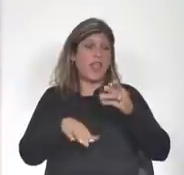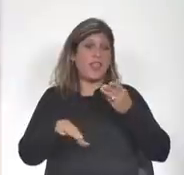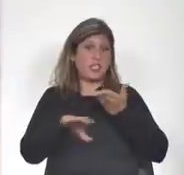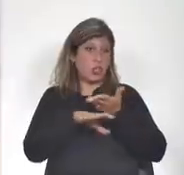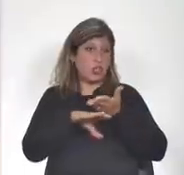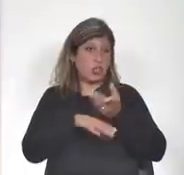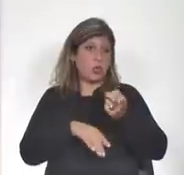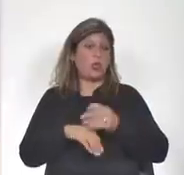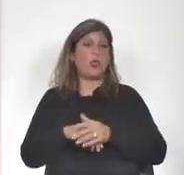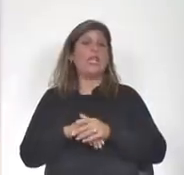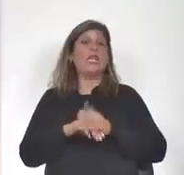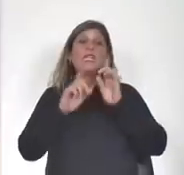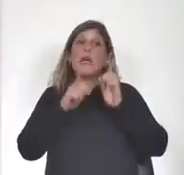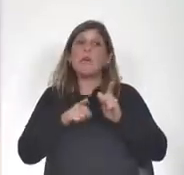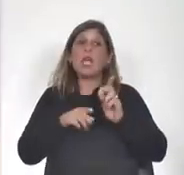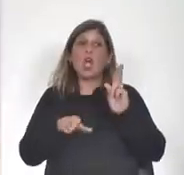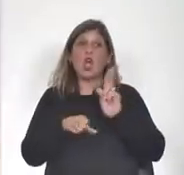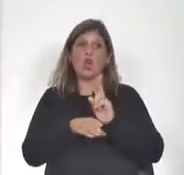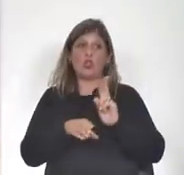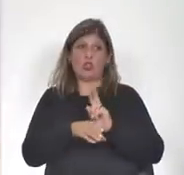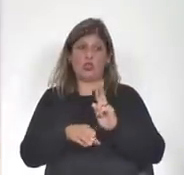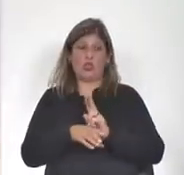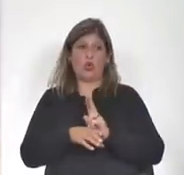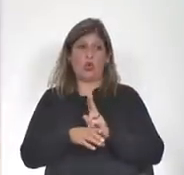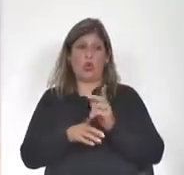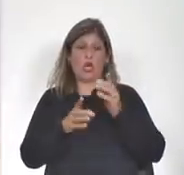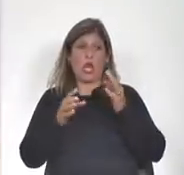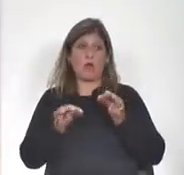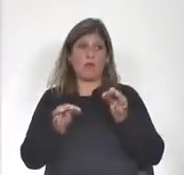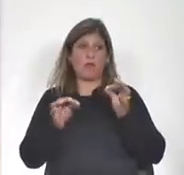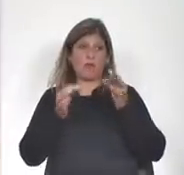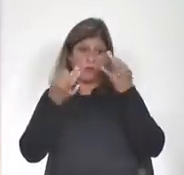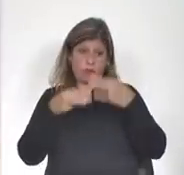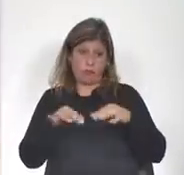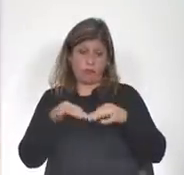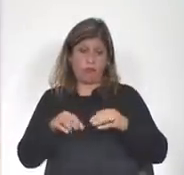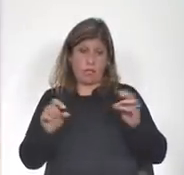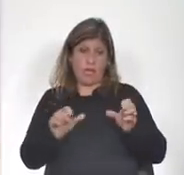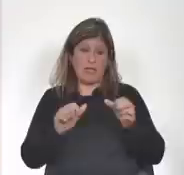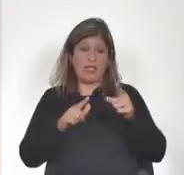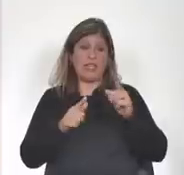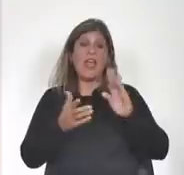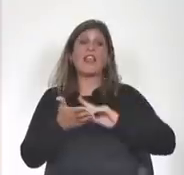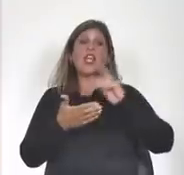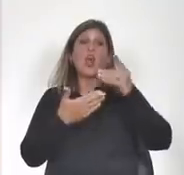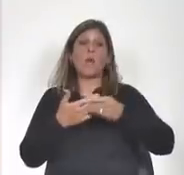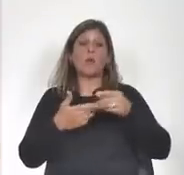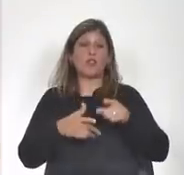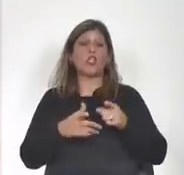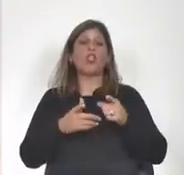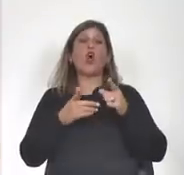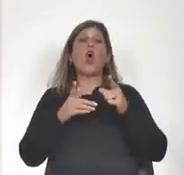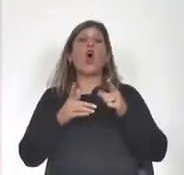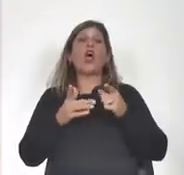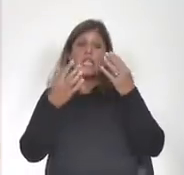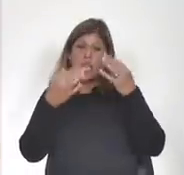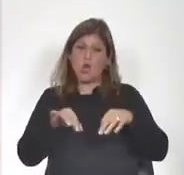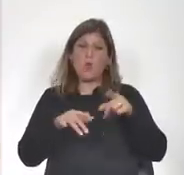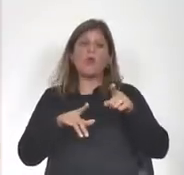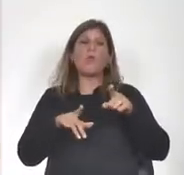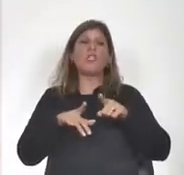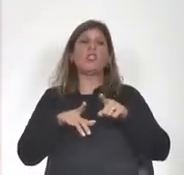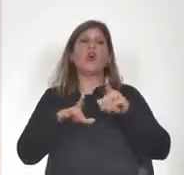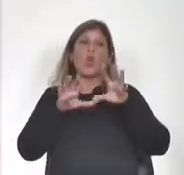y que también controla la efectiva ejecución de los proyectos y el cumplimiento de los compromisos